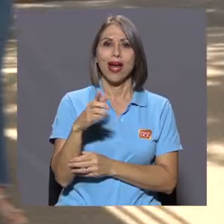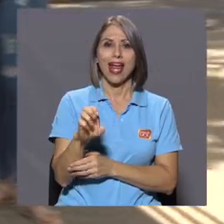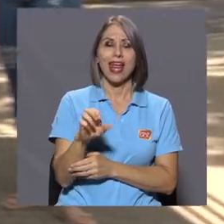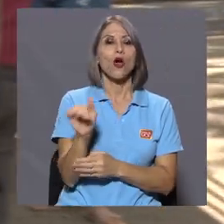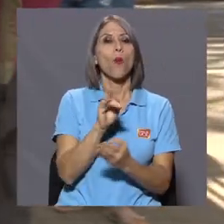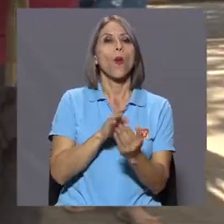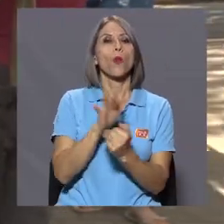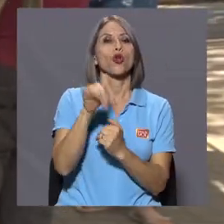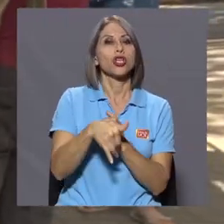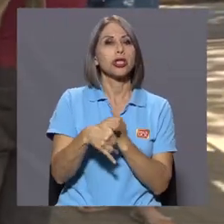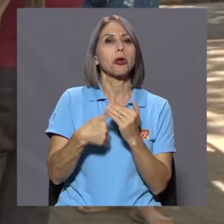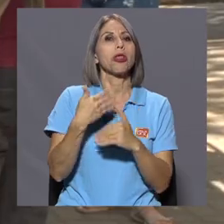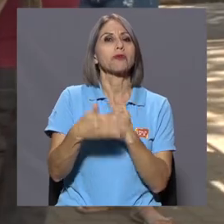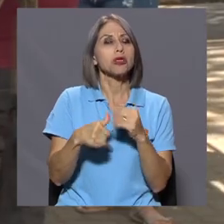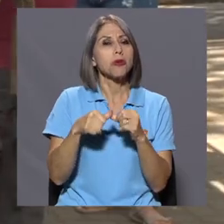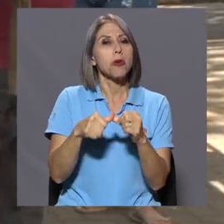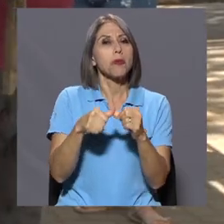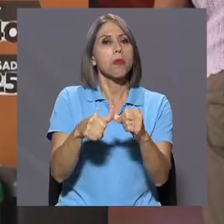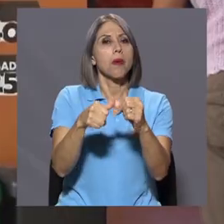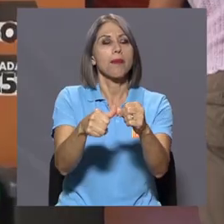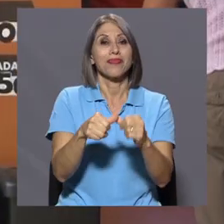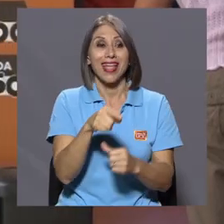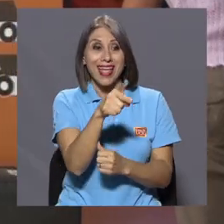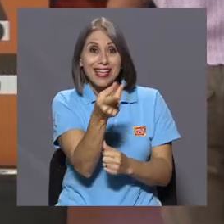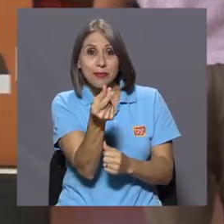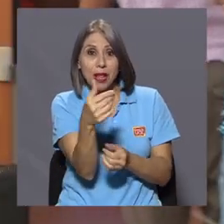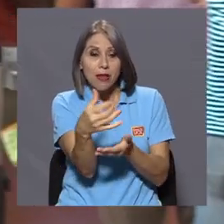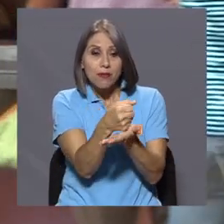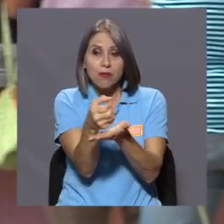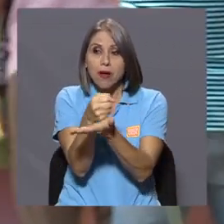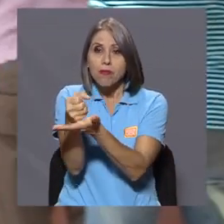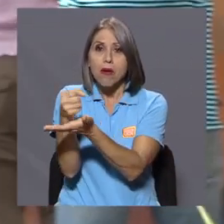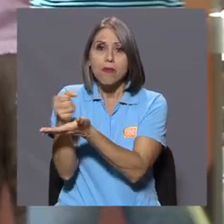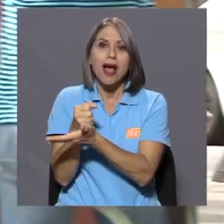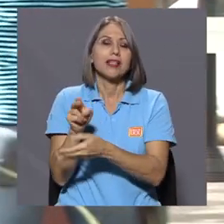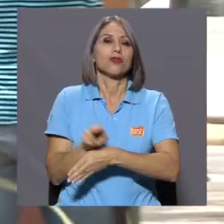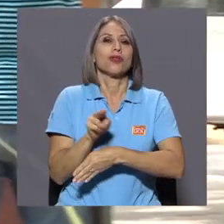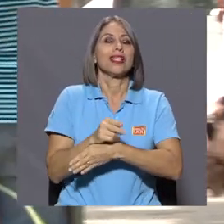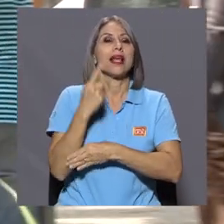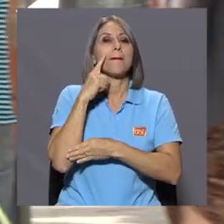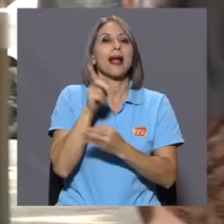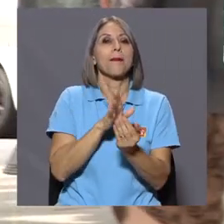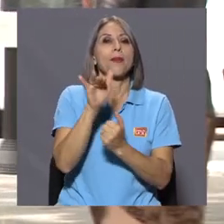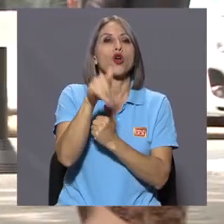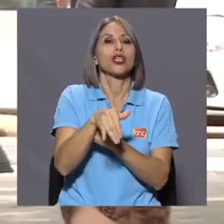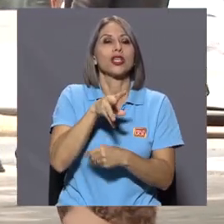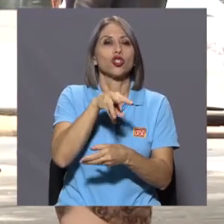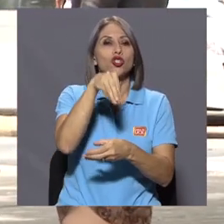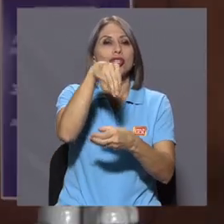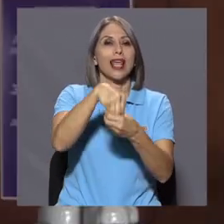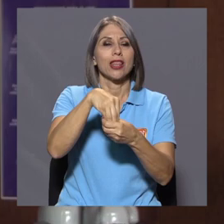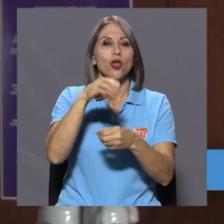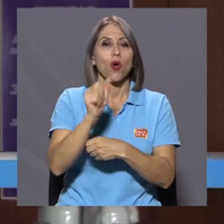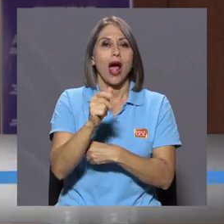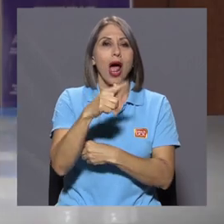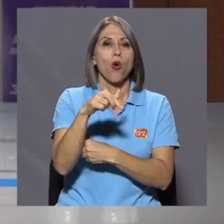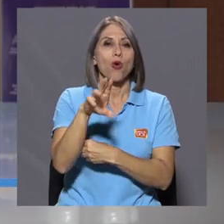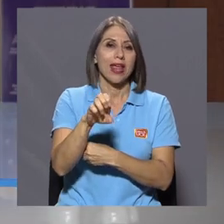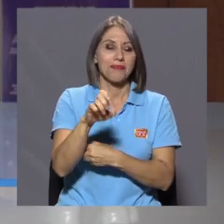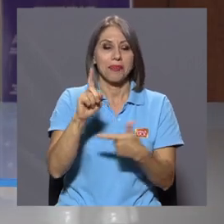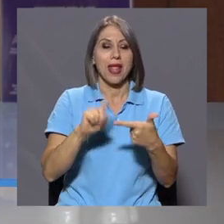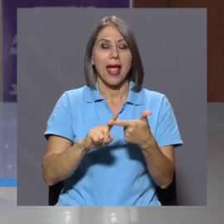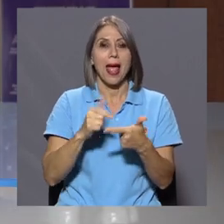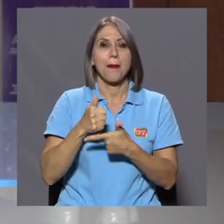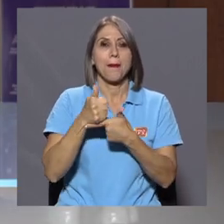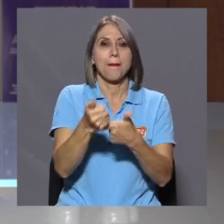le dimos el seguimiento. Básicamente los fondos de los hangares son utilizados para proyectos que están dentro de AUGE, para becas y